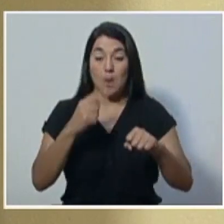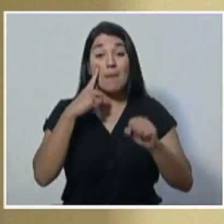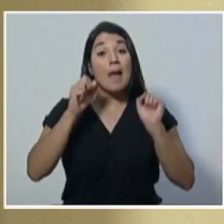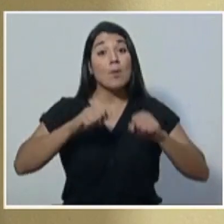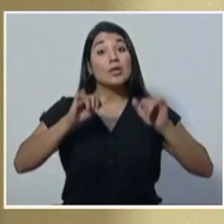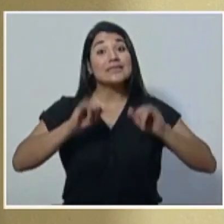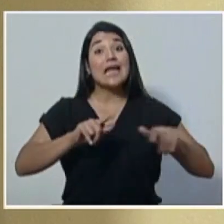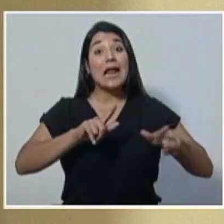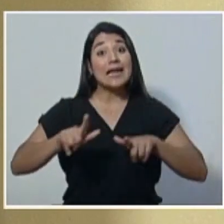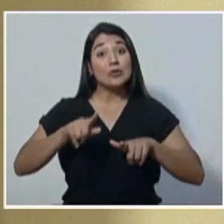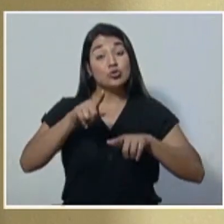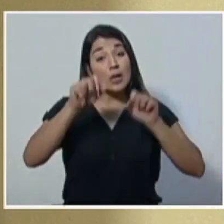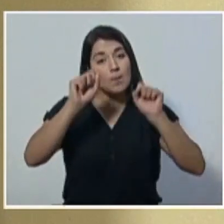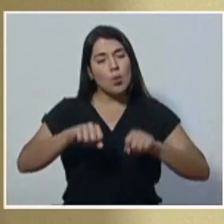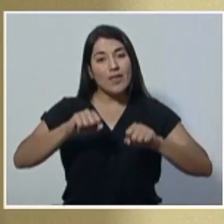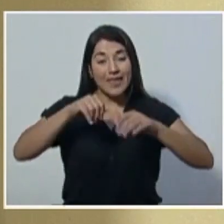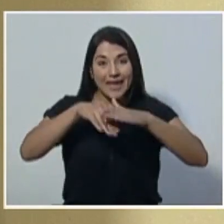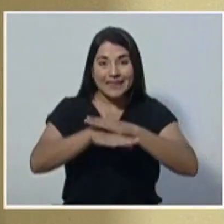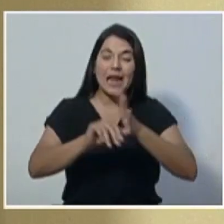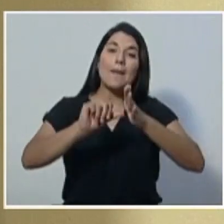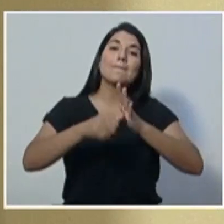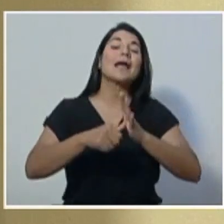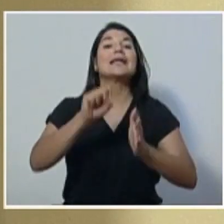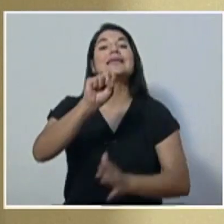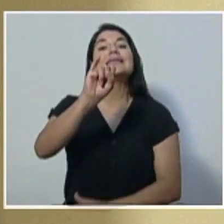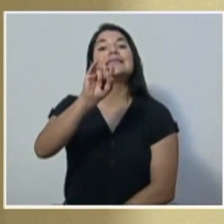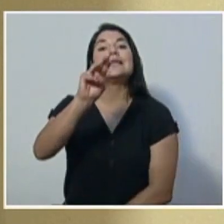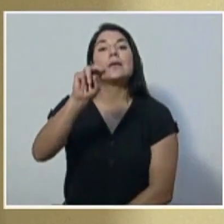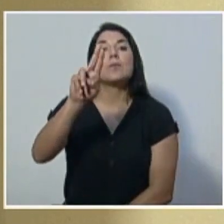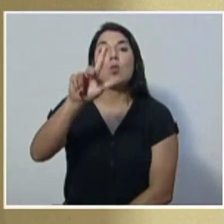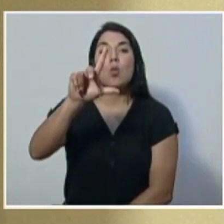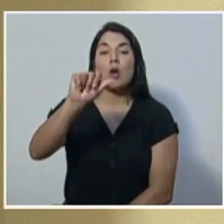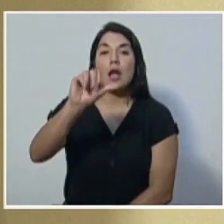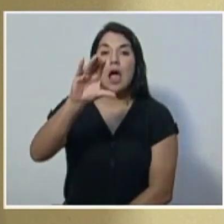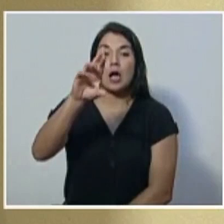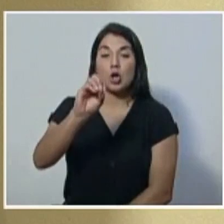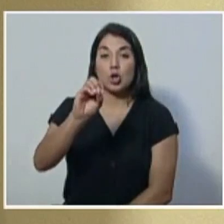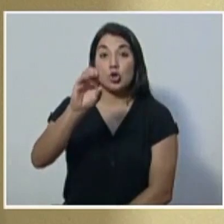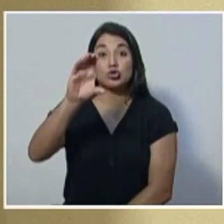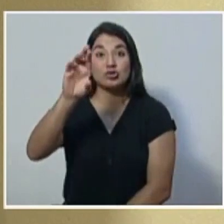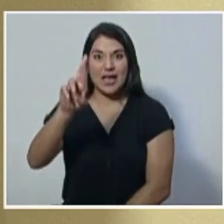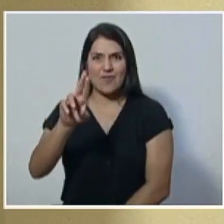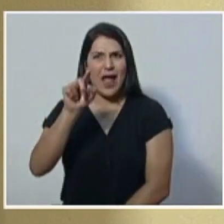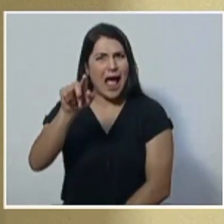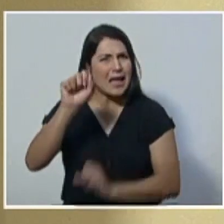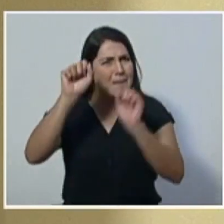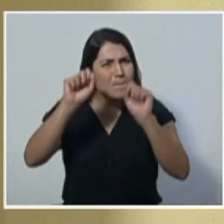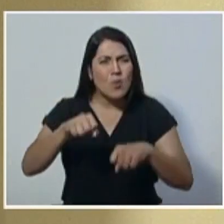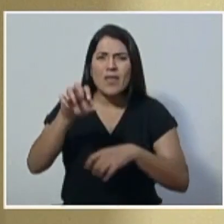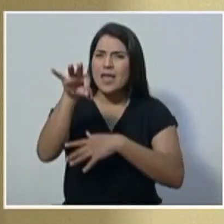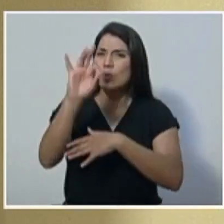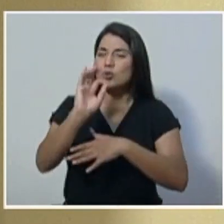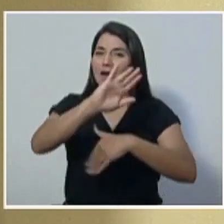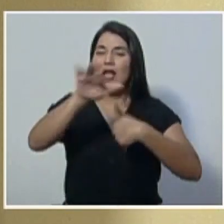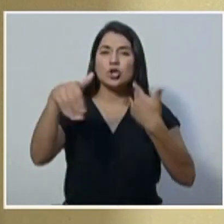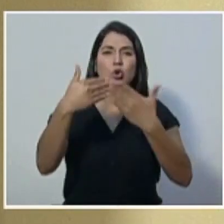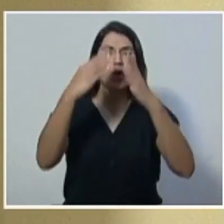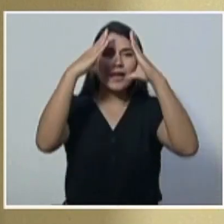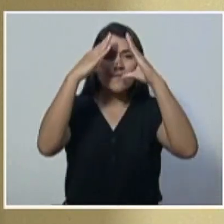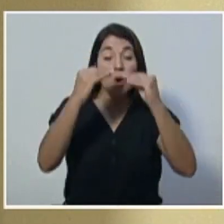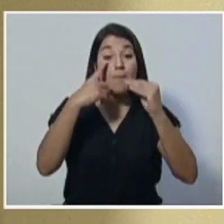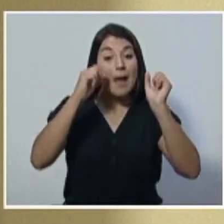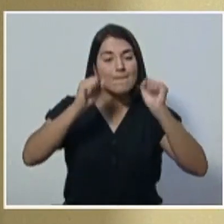ingresar al sitio simulacro cr donde encontraremos toda la información para